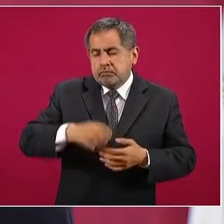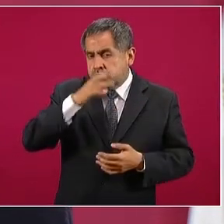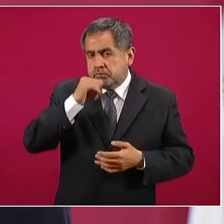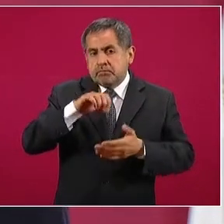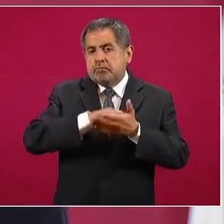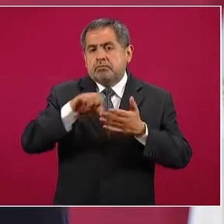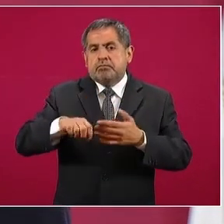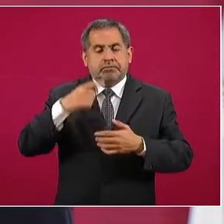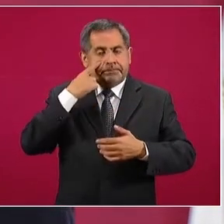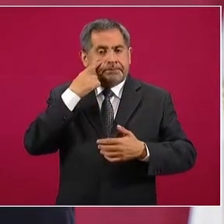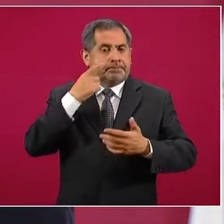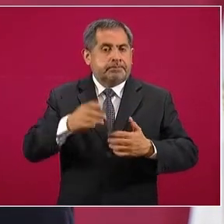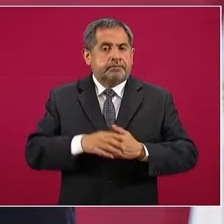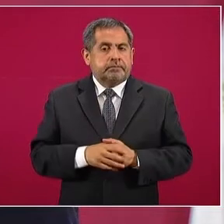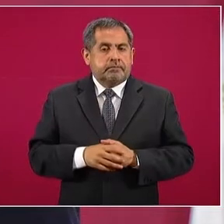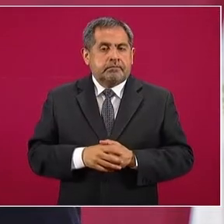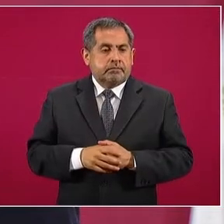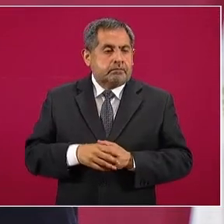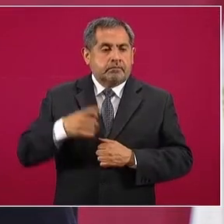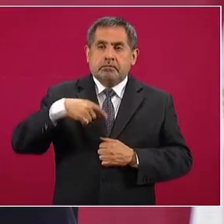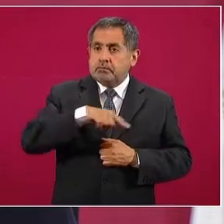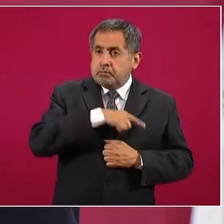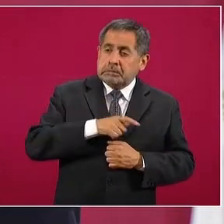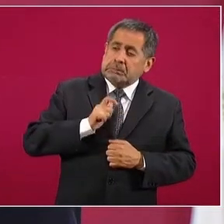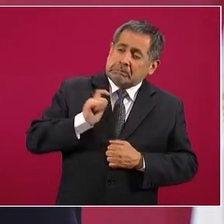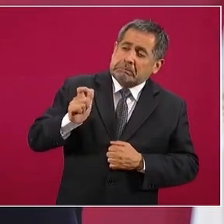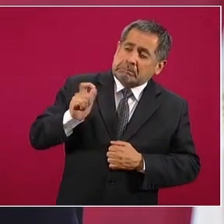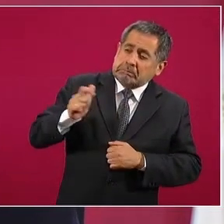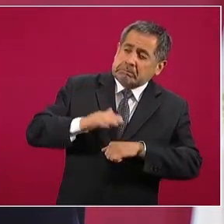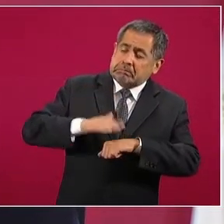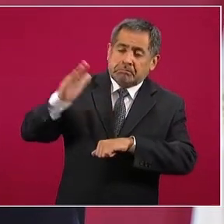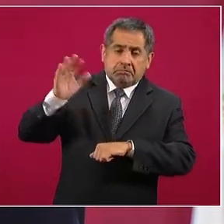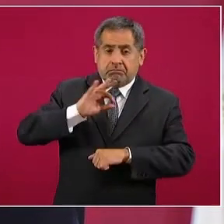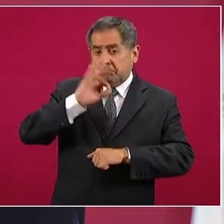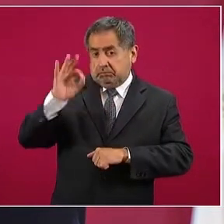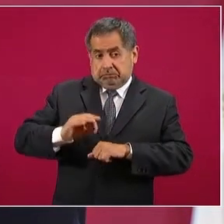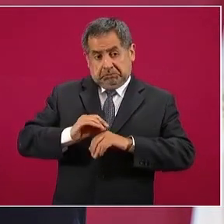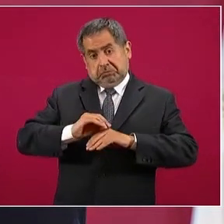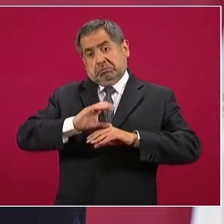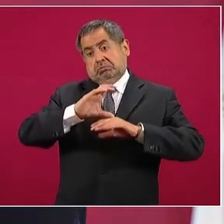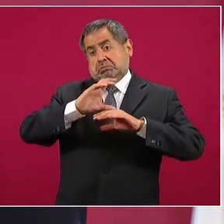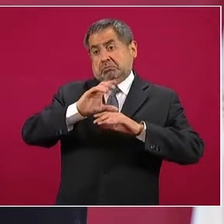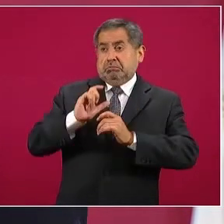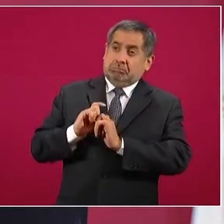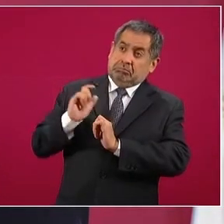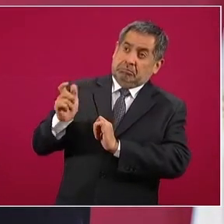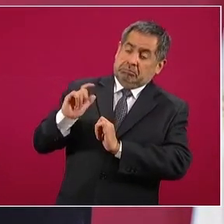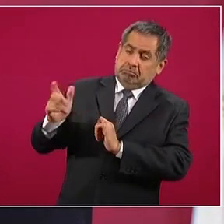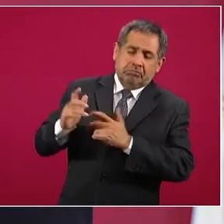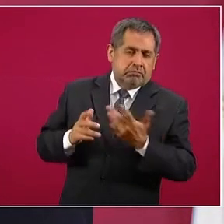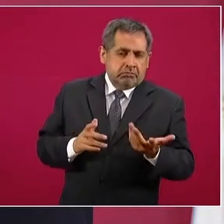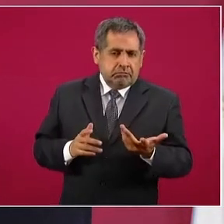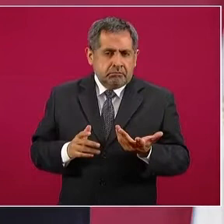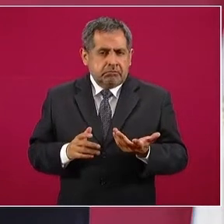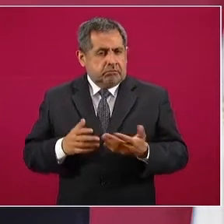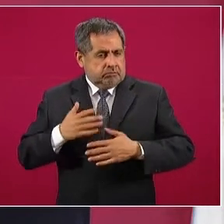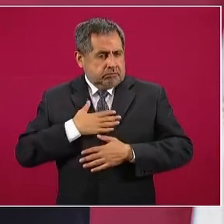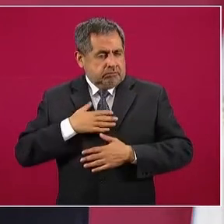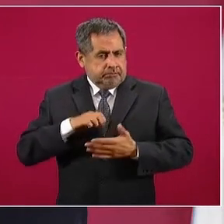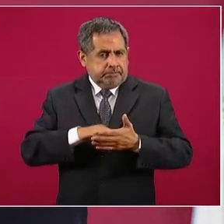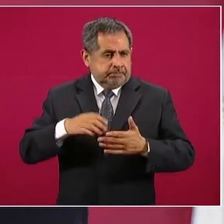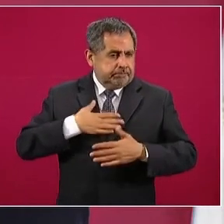se tenga que pagar tasas de interés en países como el nuestro